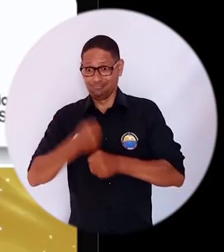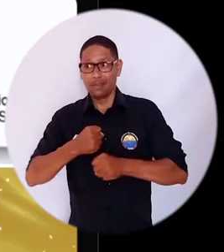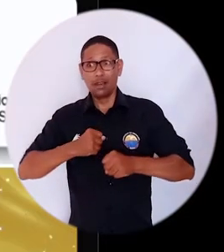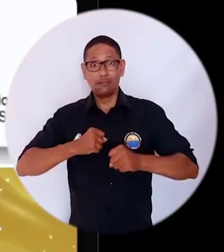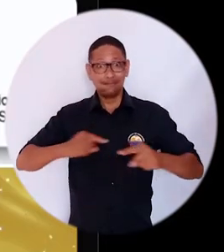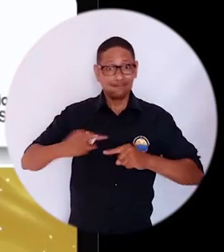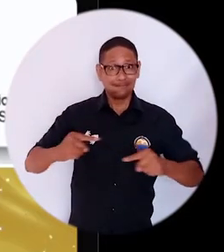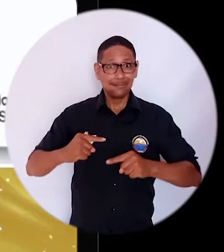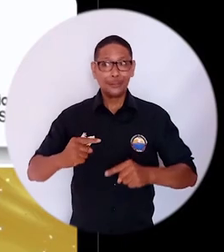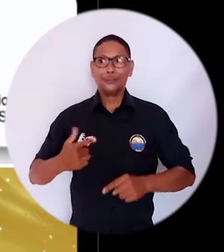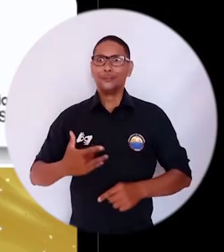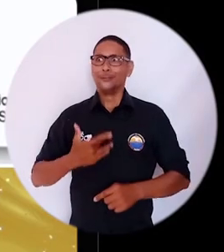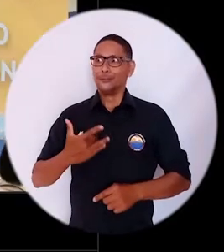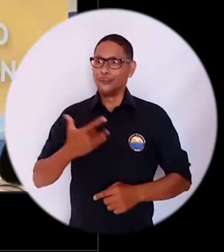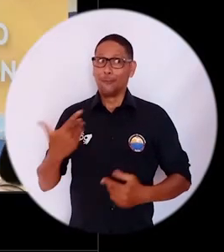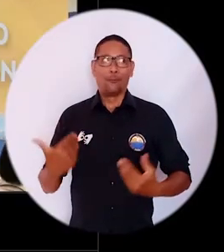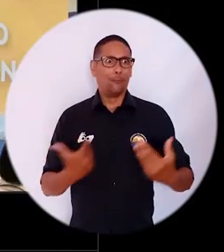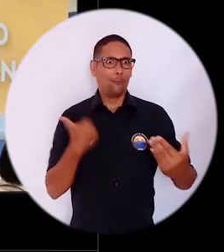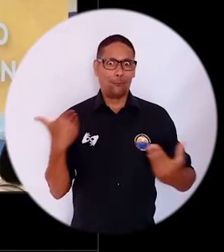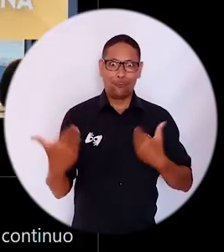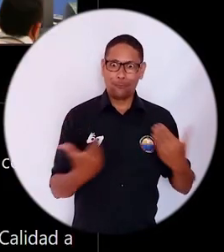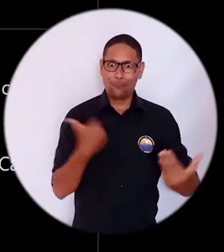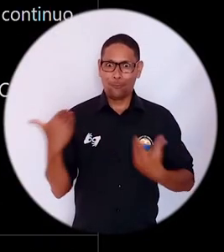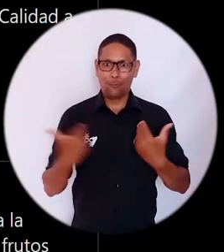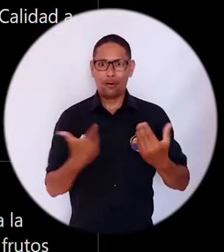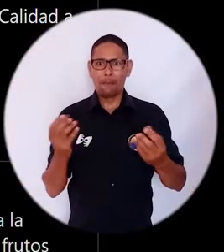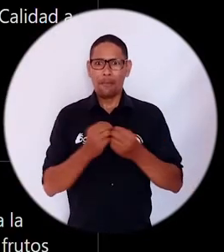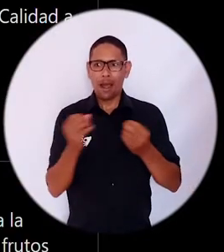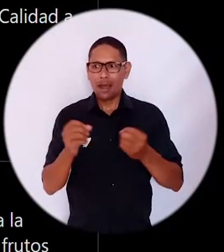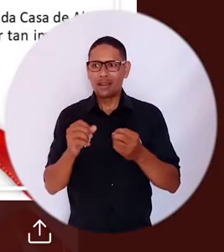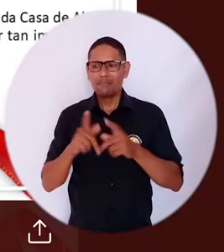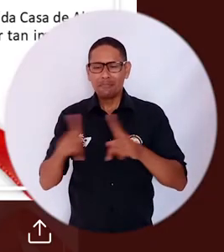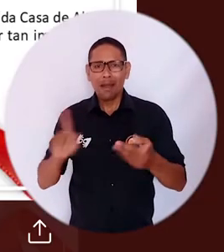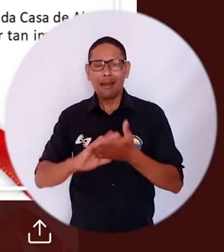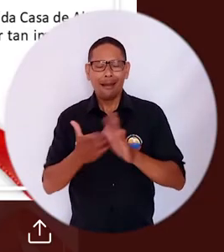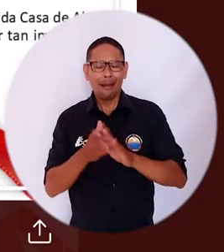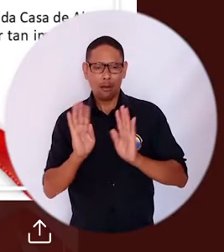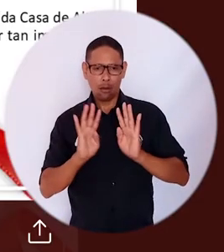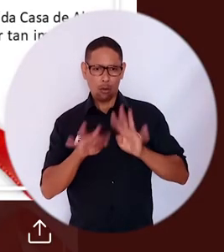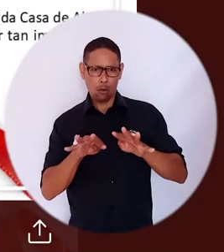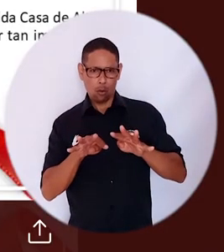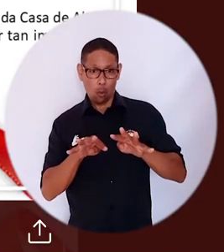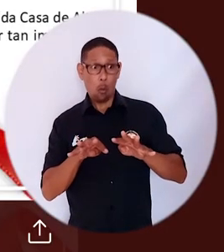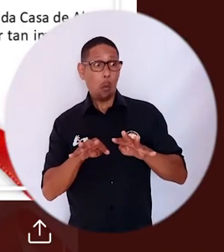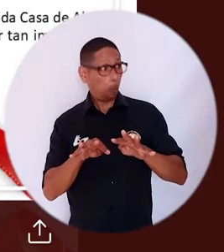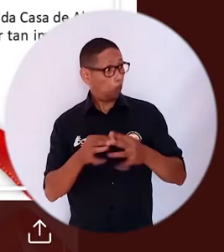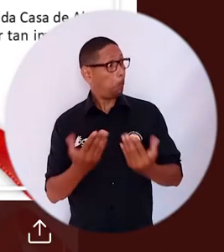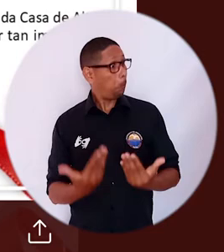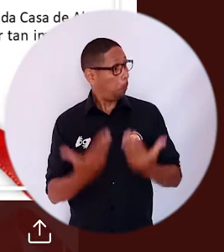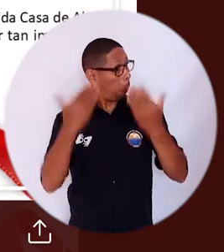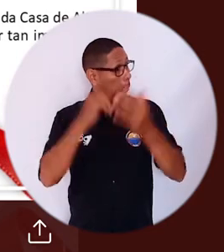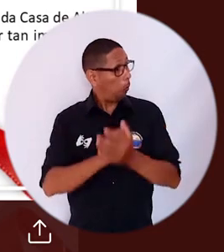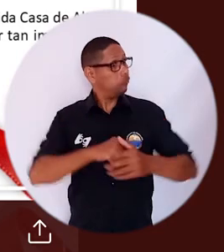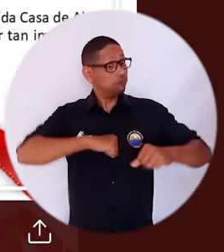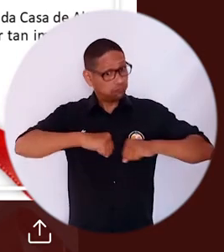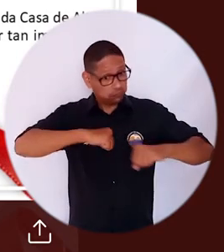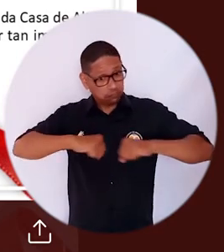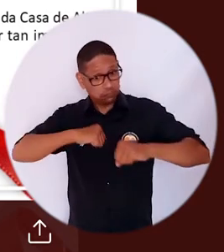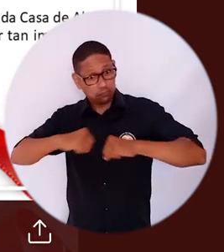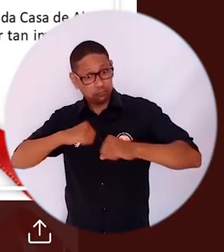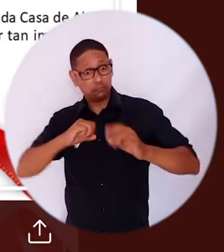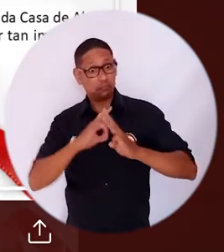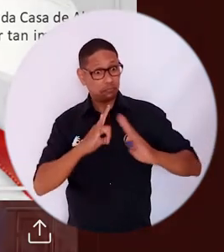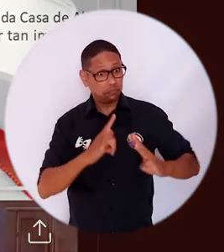y administrativos complacidos por pertenecer a la institución y ciudadanos que ven con optimismo las acciones en pro del territorio,